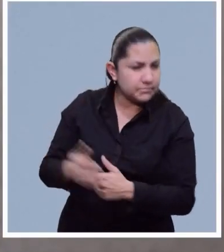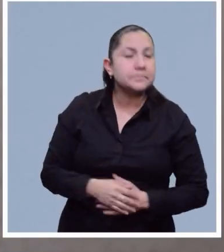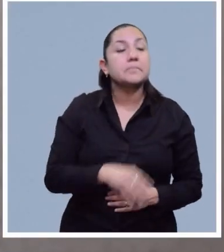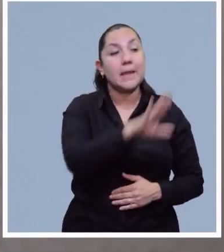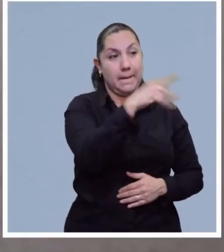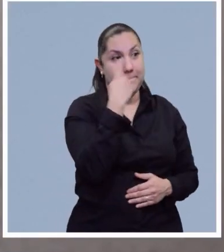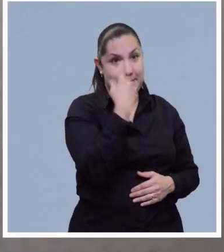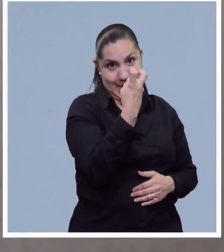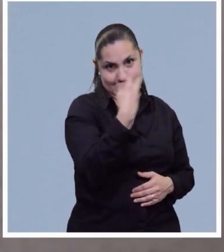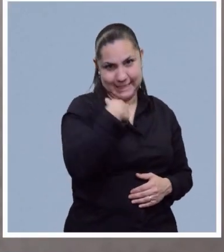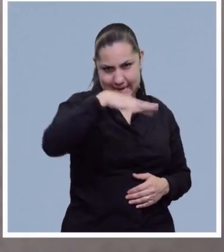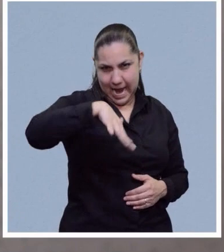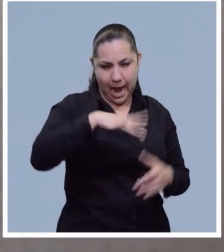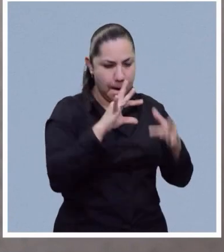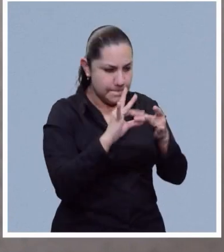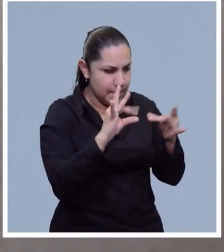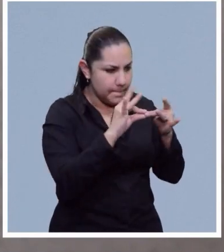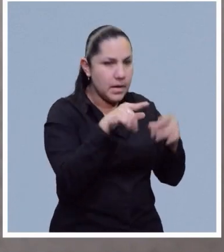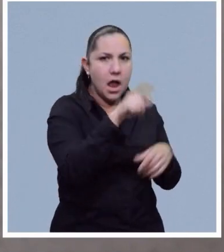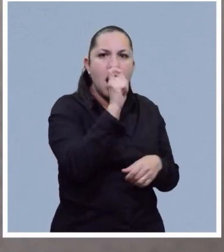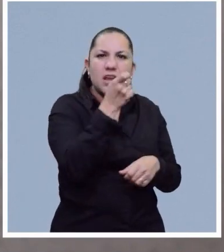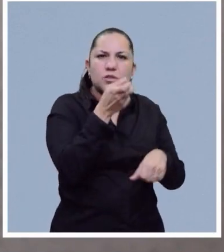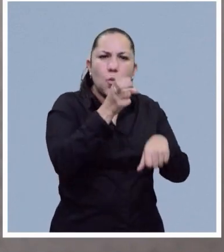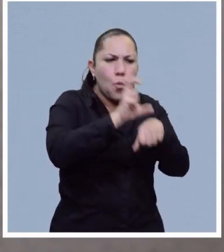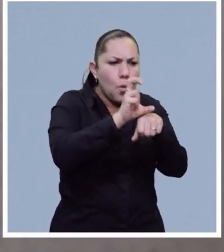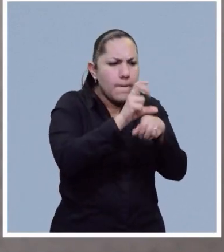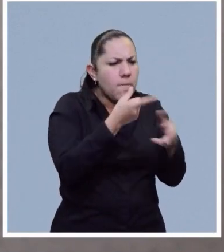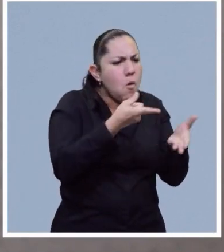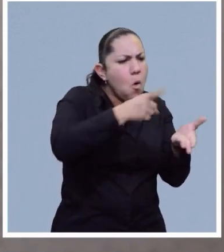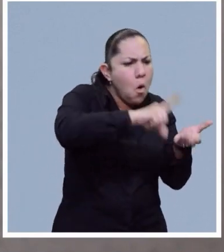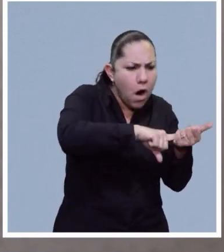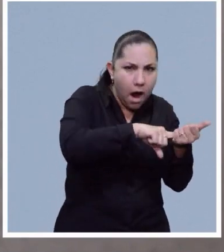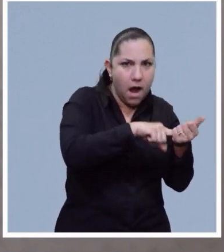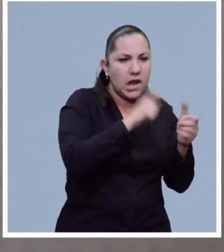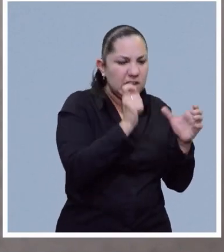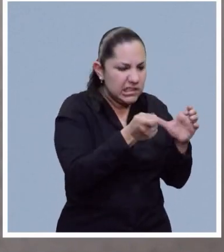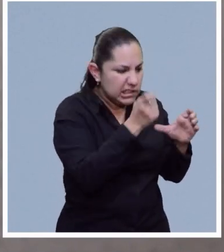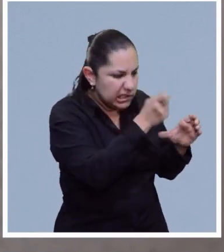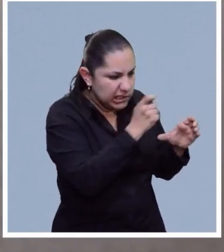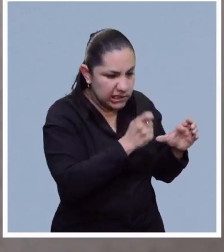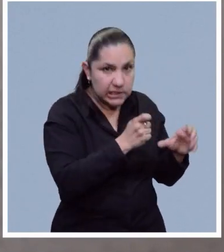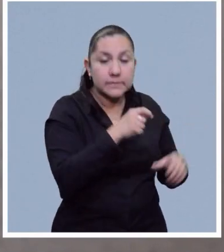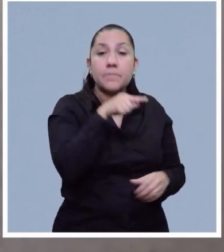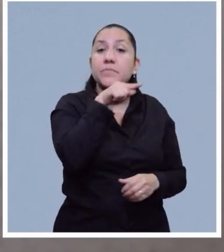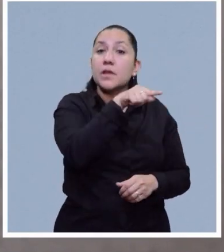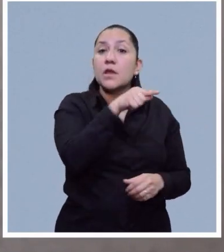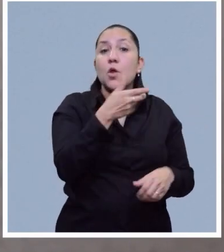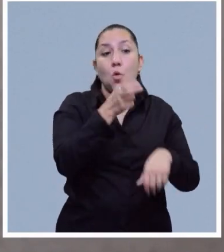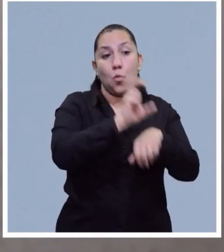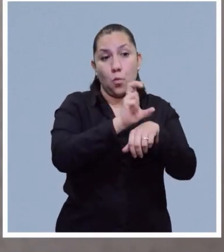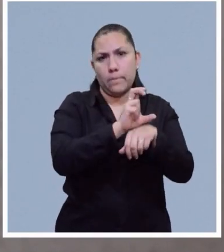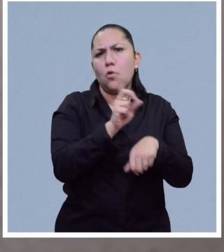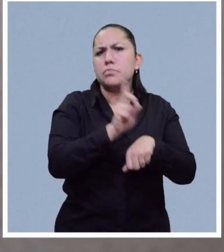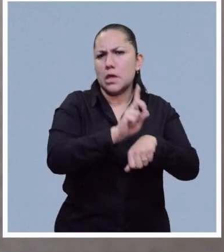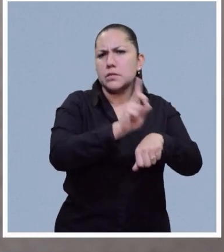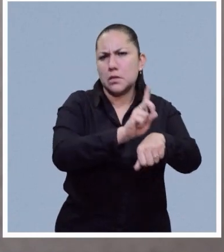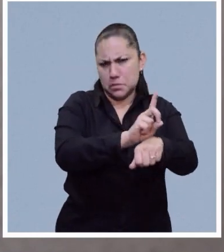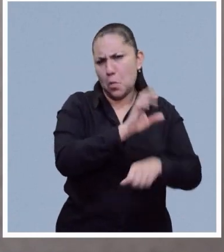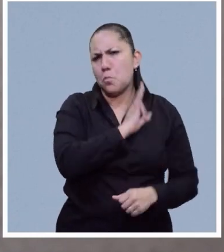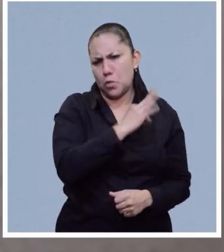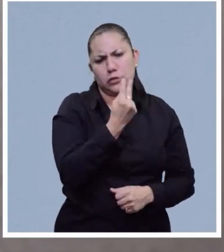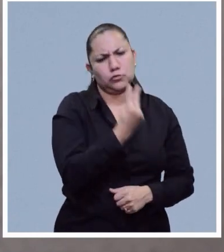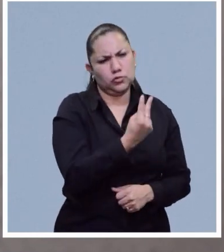tiene el huevo. Y está comprobado que uno o dos huevos diarios, dos huevos diarios, ya tres creo que ya sería